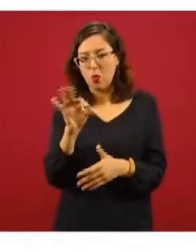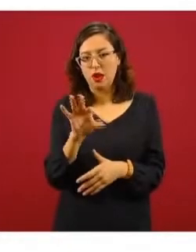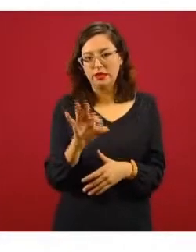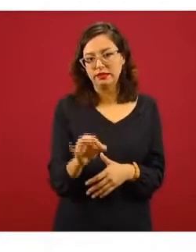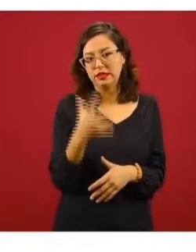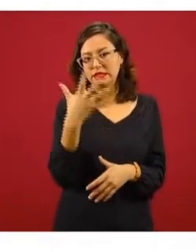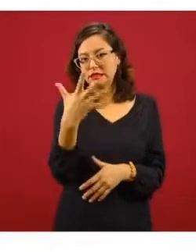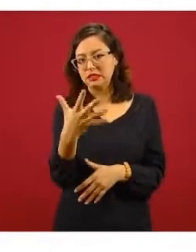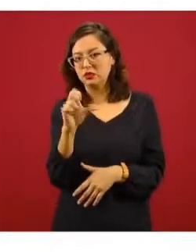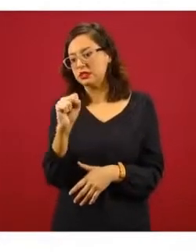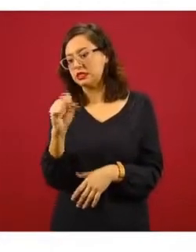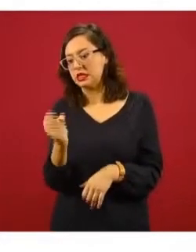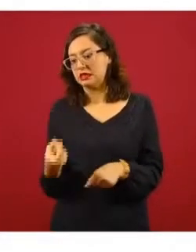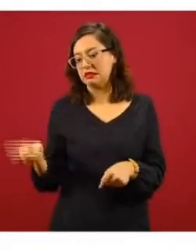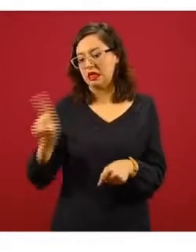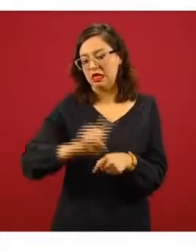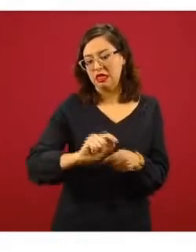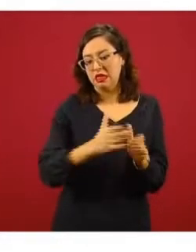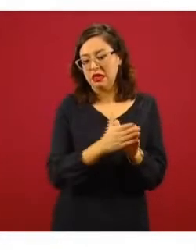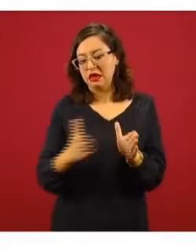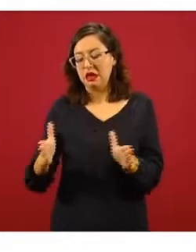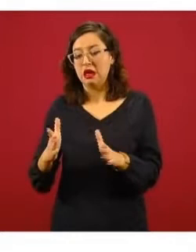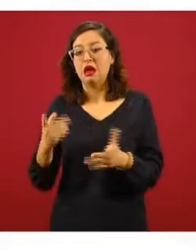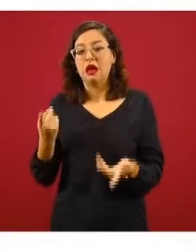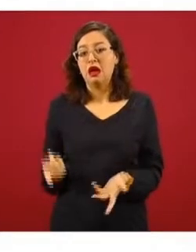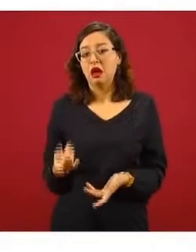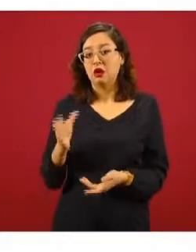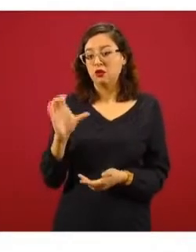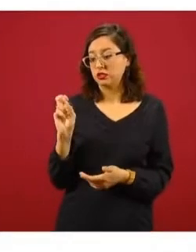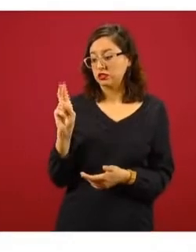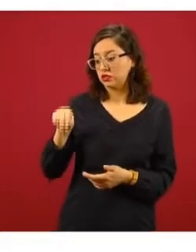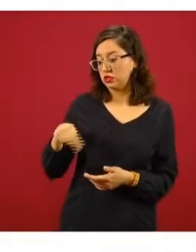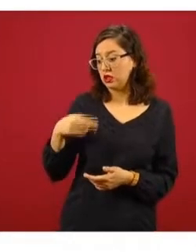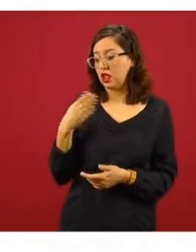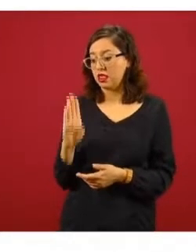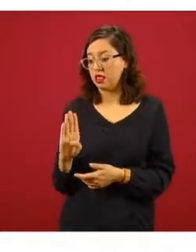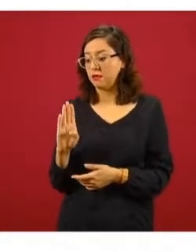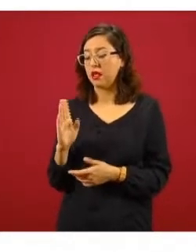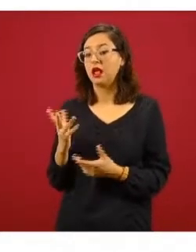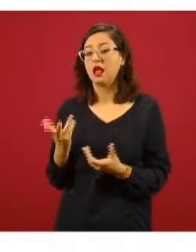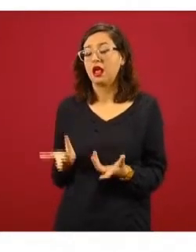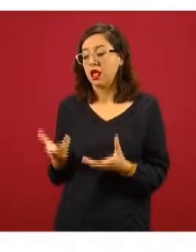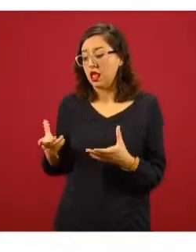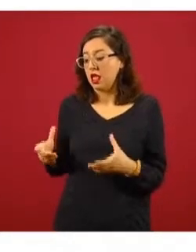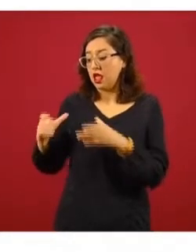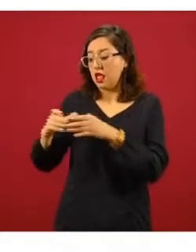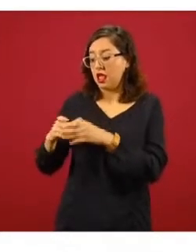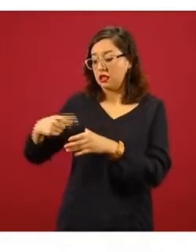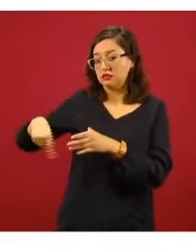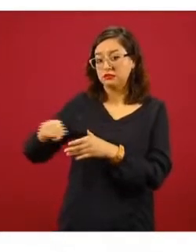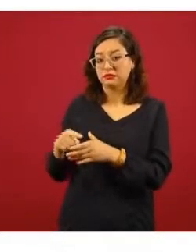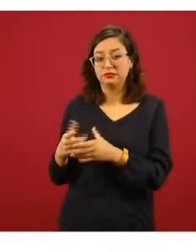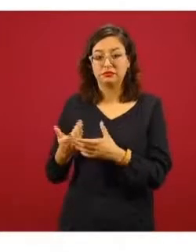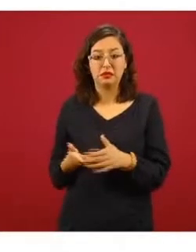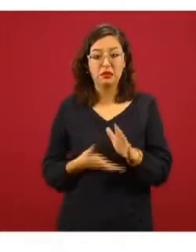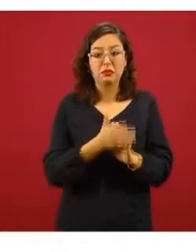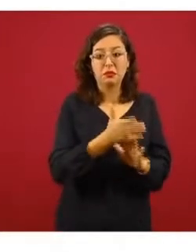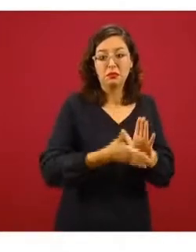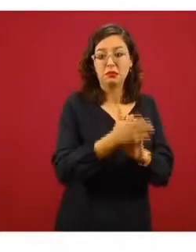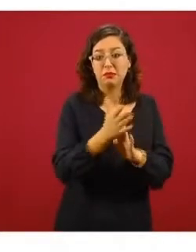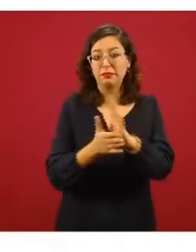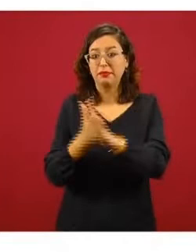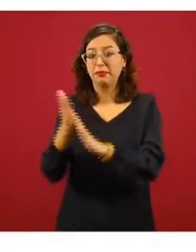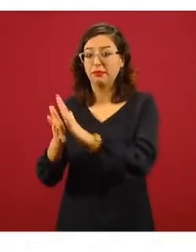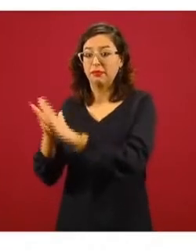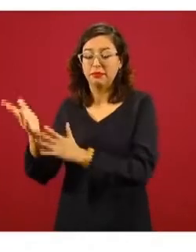cerca de cinco mil personas de la Coordinación Nacional de Becas participaba en estos operativos de entrega de los